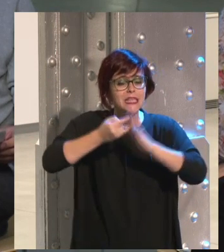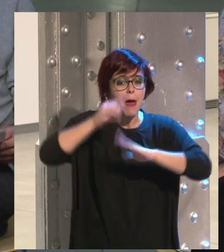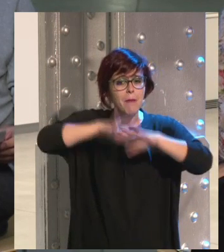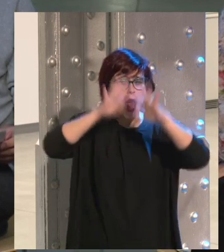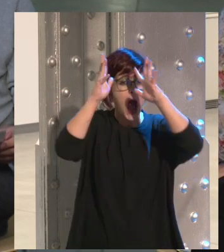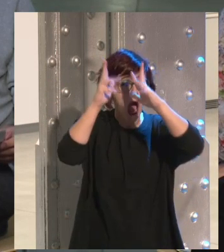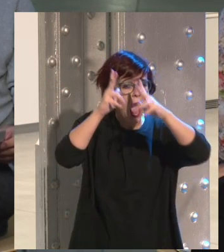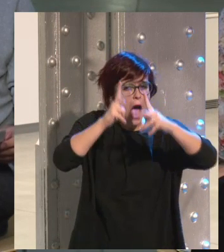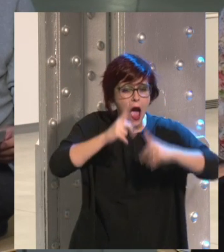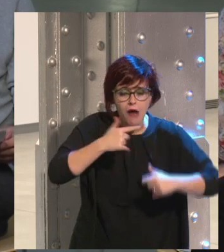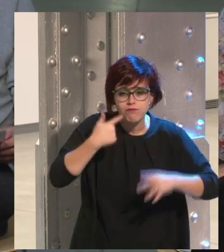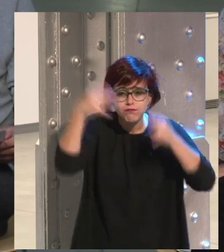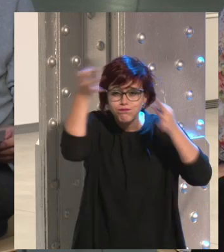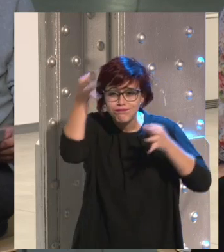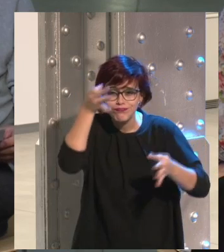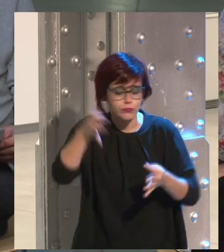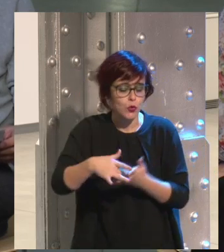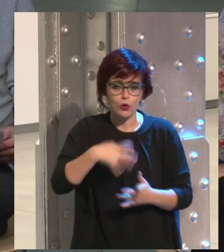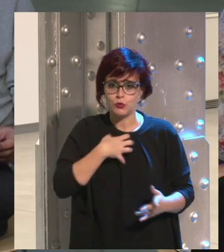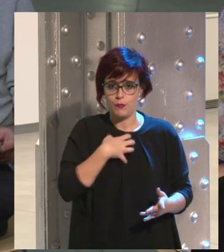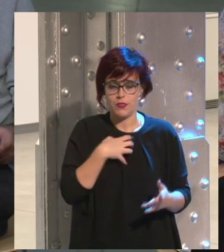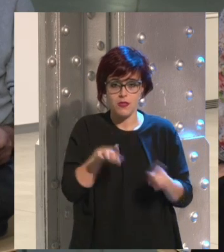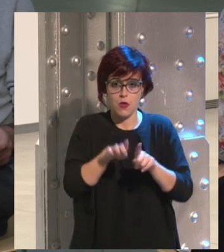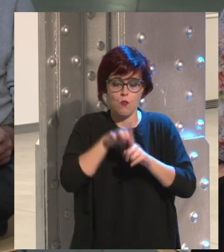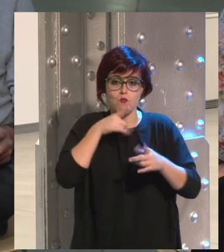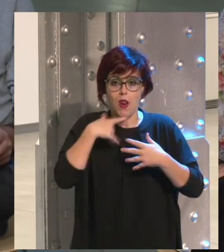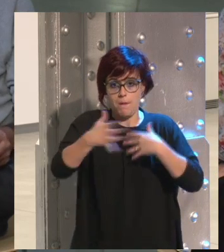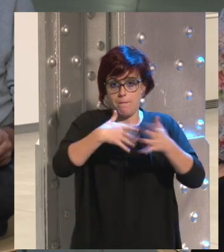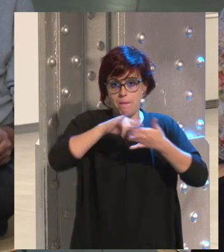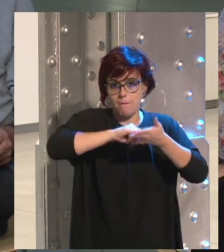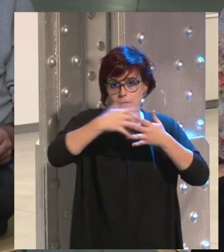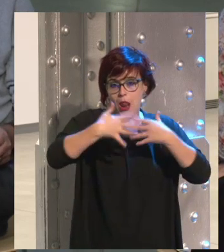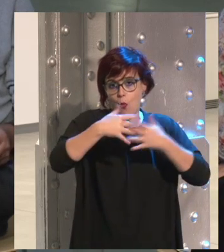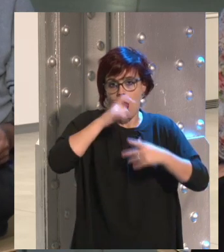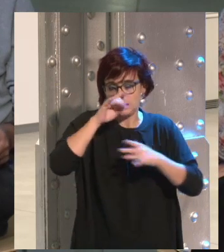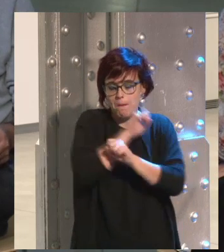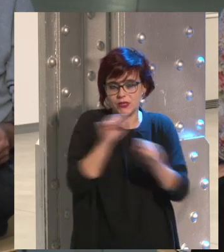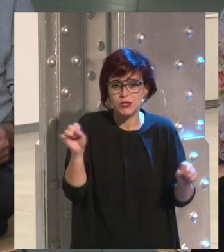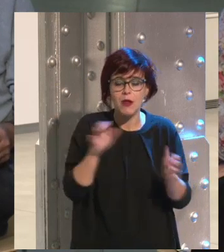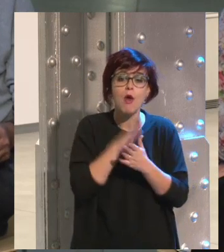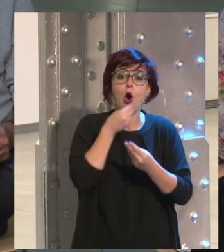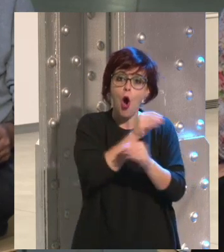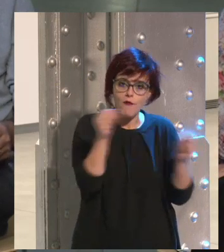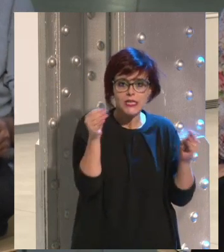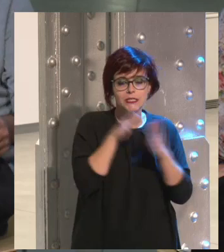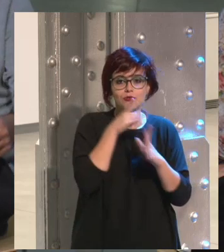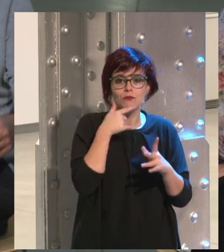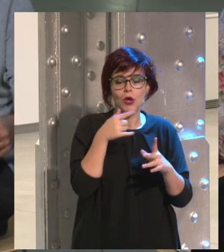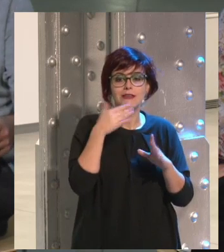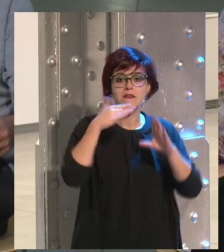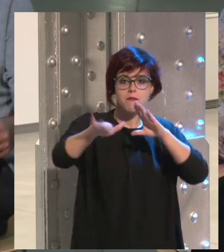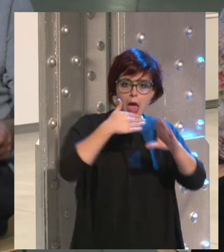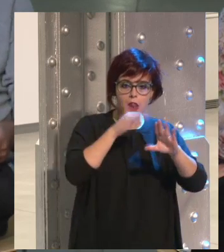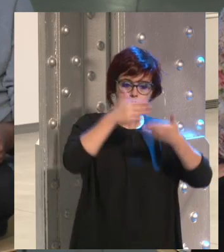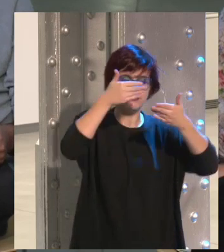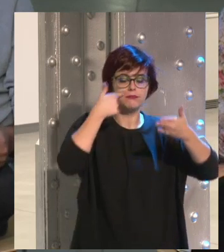aguantar eso a nivel, bueno, primero a nivel manual ya imposible. Antes sí que los chicos miraban cuando recibían un email.